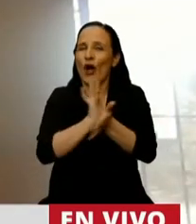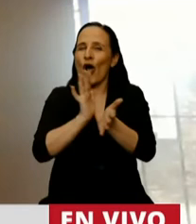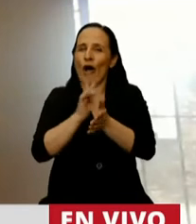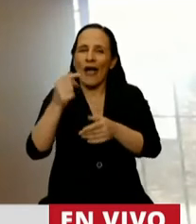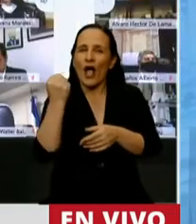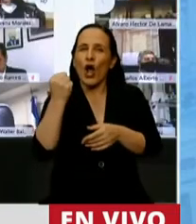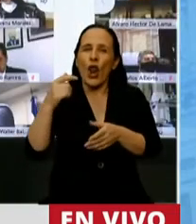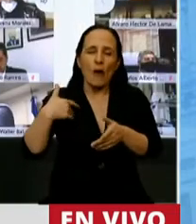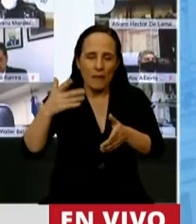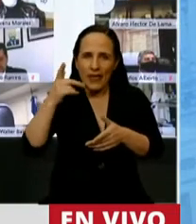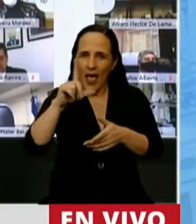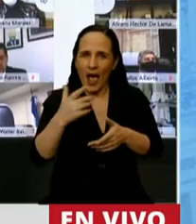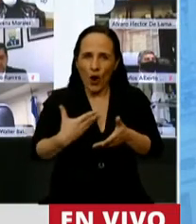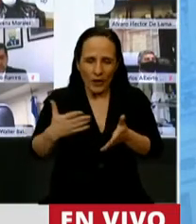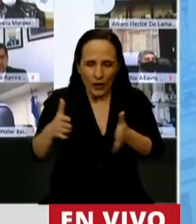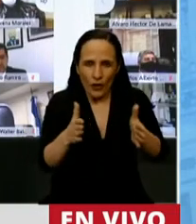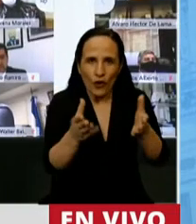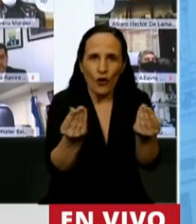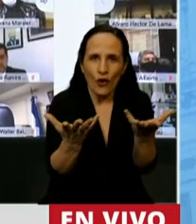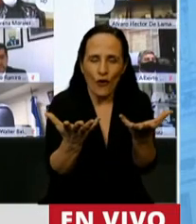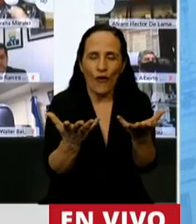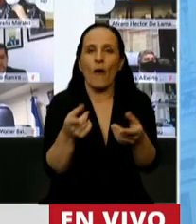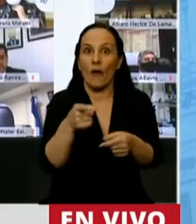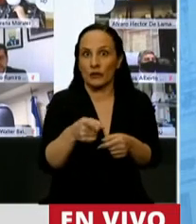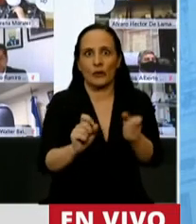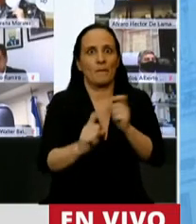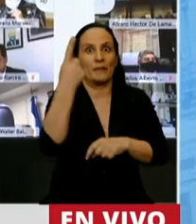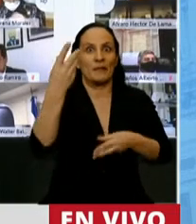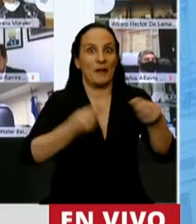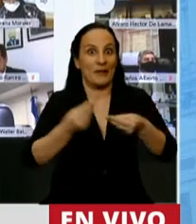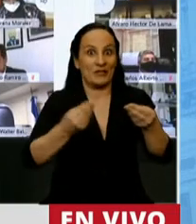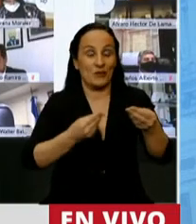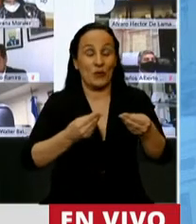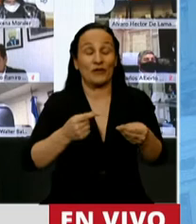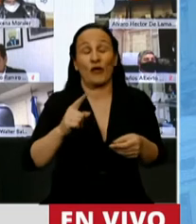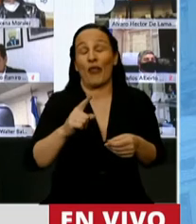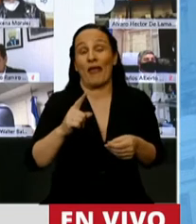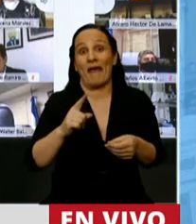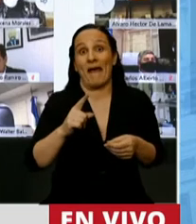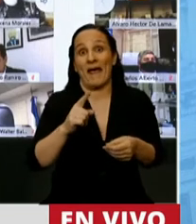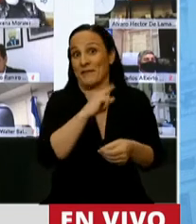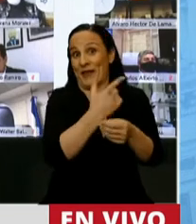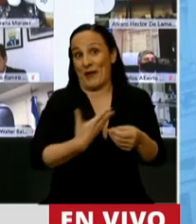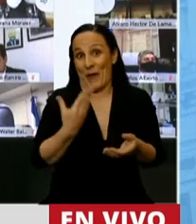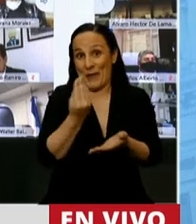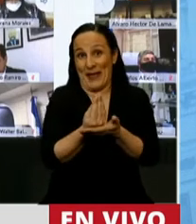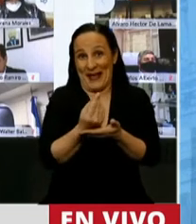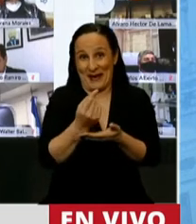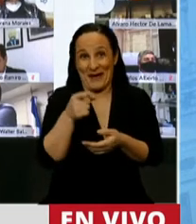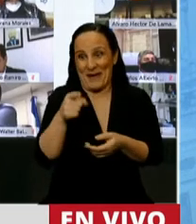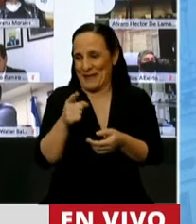política económica de un gobierno y en este caso se trata del primer presupuesto del gobierno elegido por el pueblo argentino hace hoy exactamente